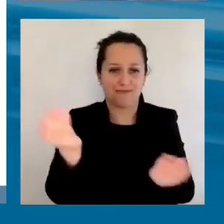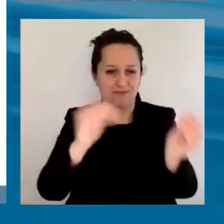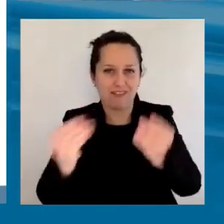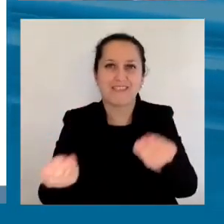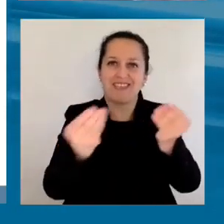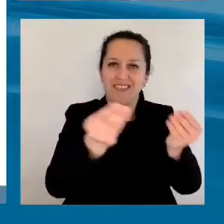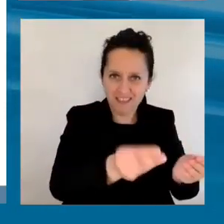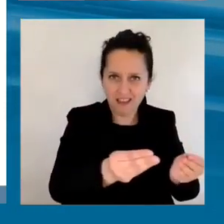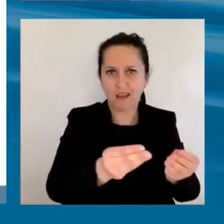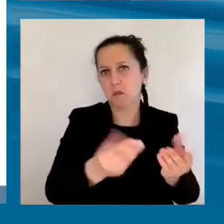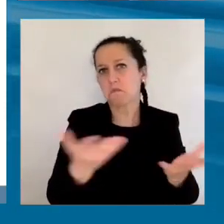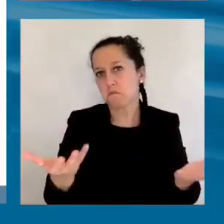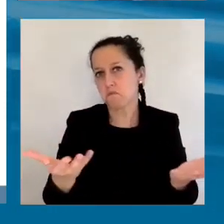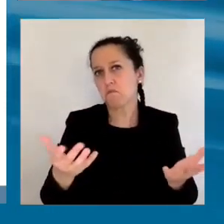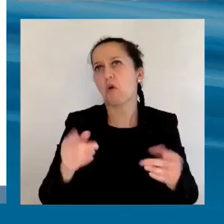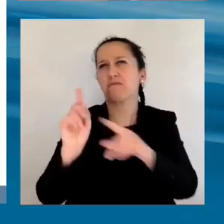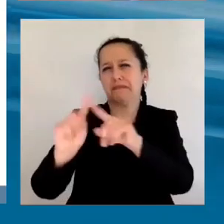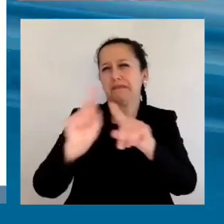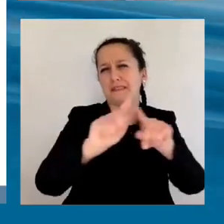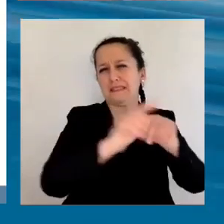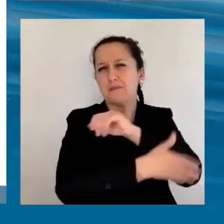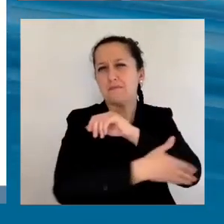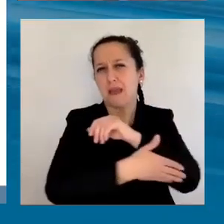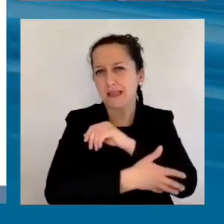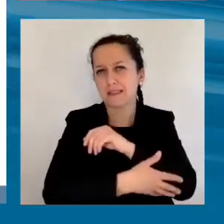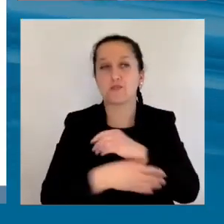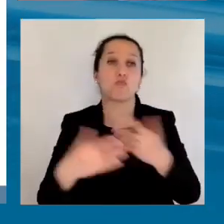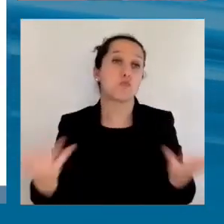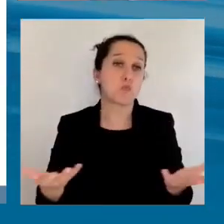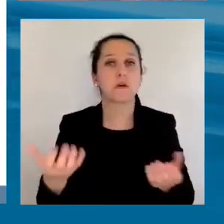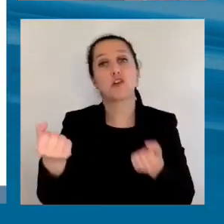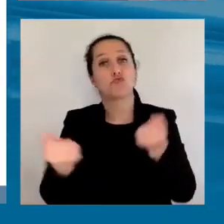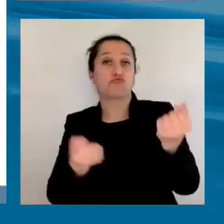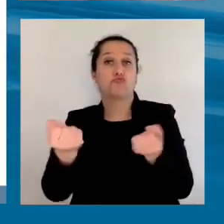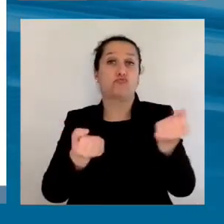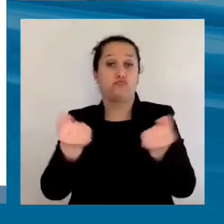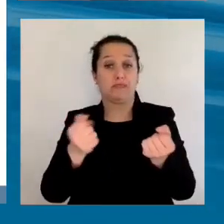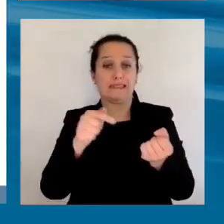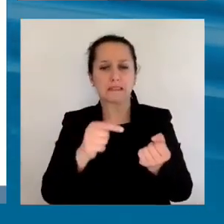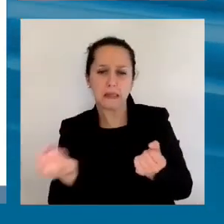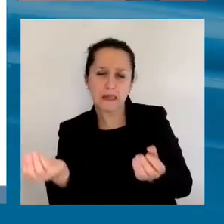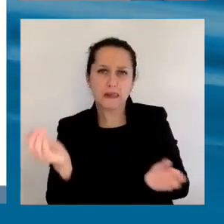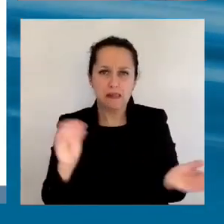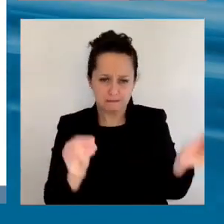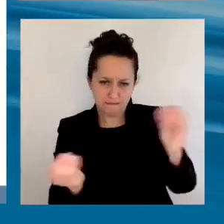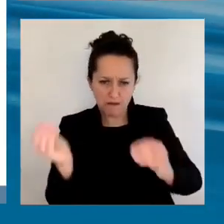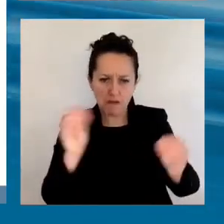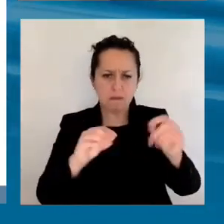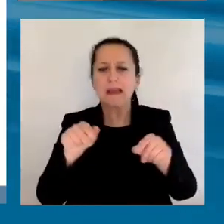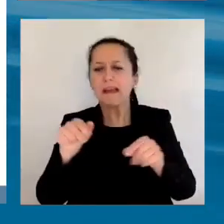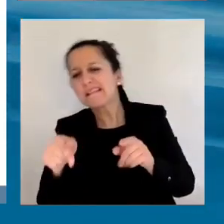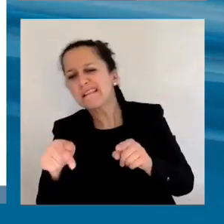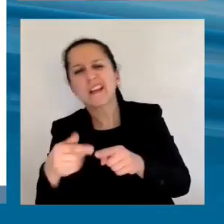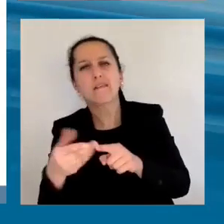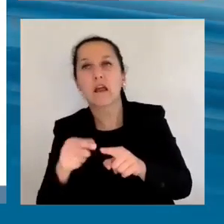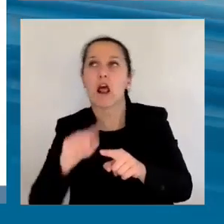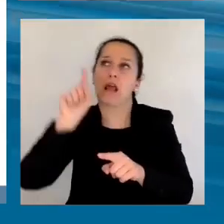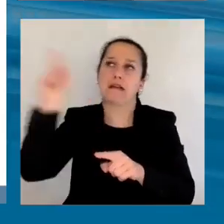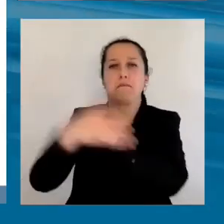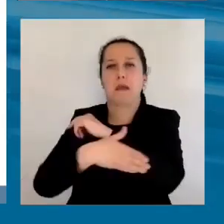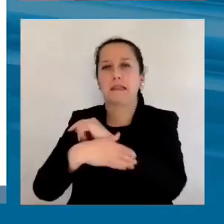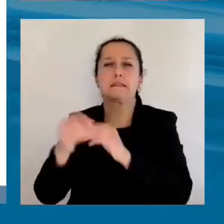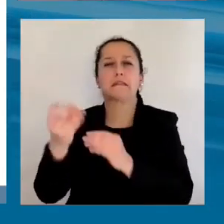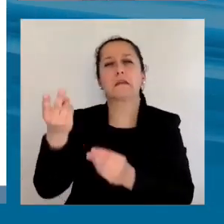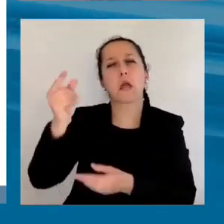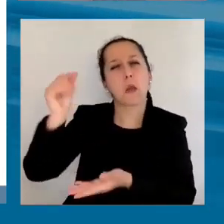parte y pieza de algún artefacto o de un automóvil, de una línea blanca estaba producido en el lugar donde era más barato,